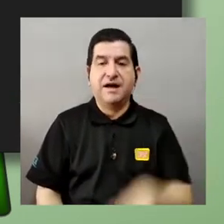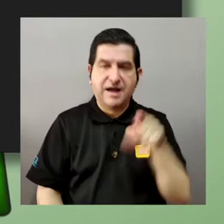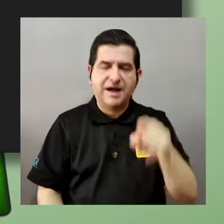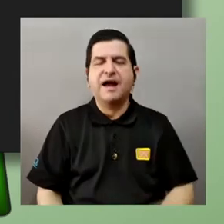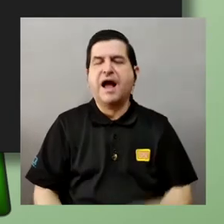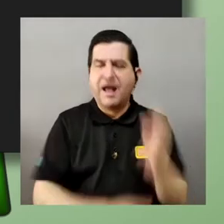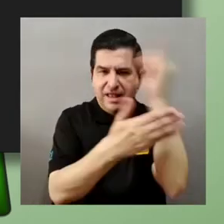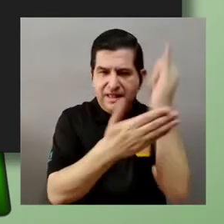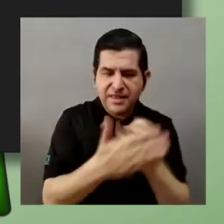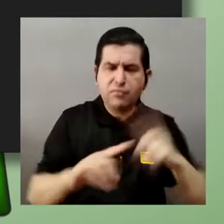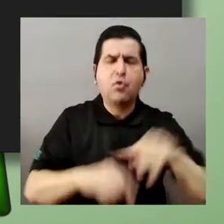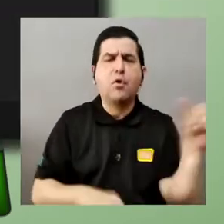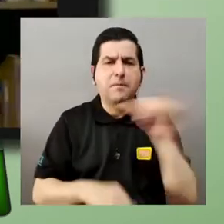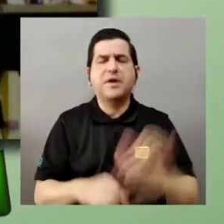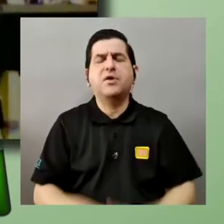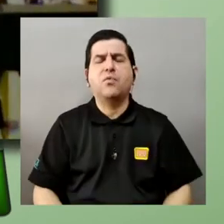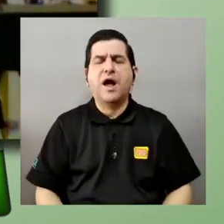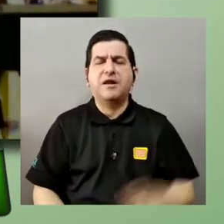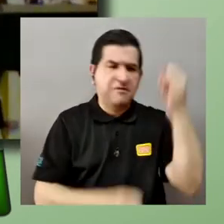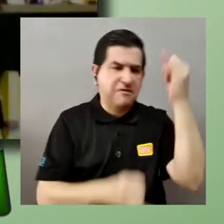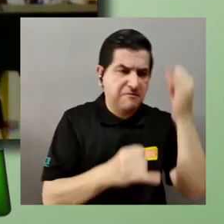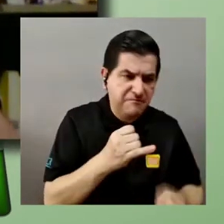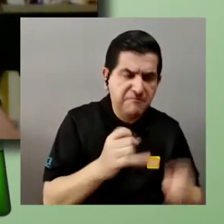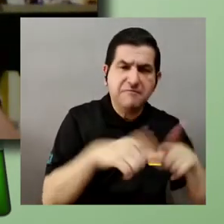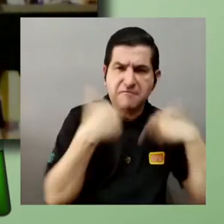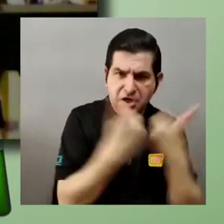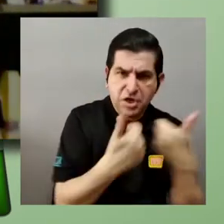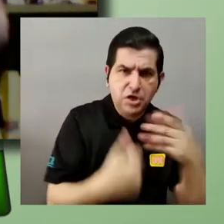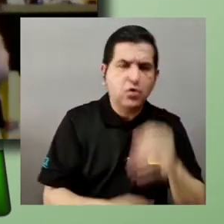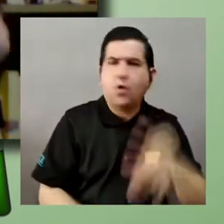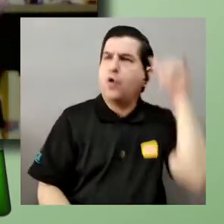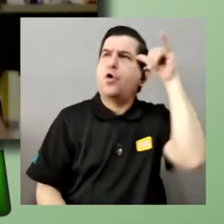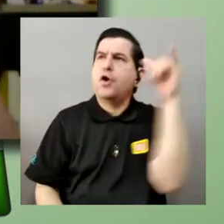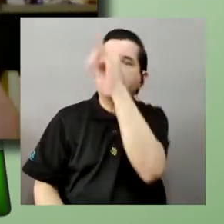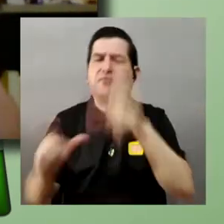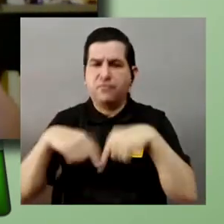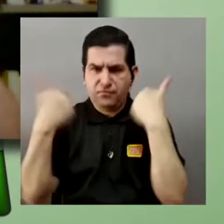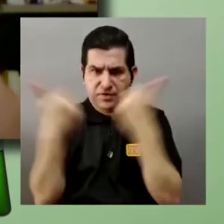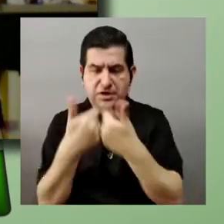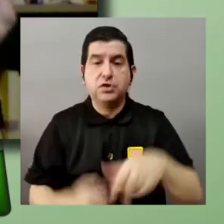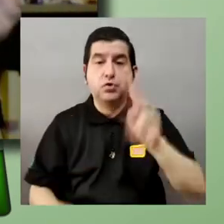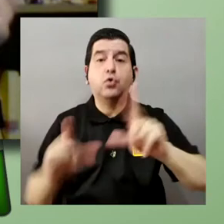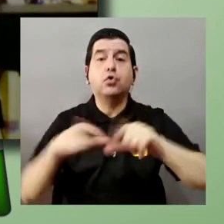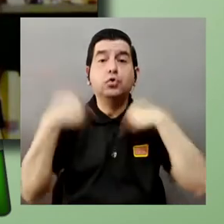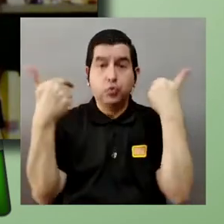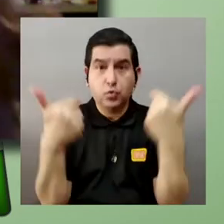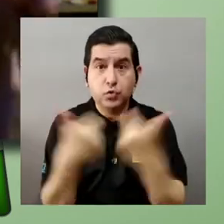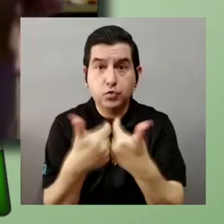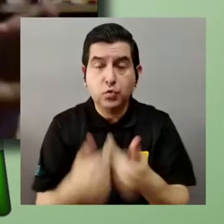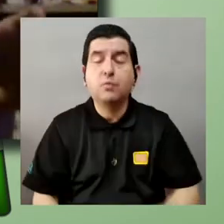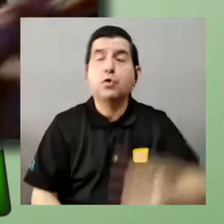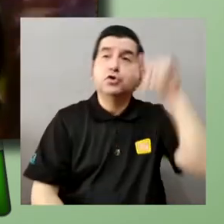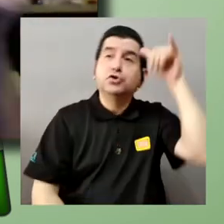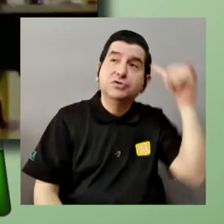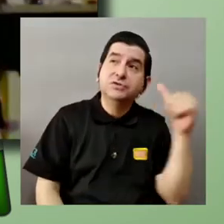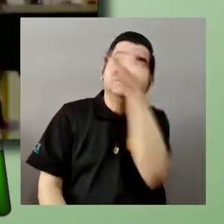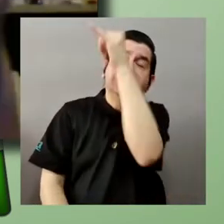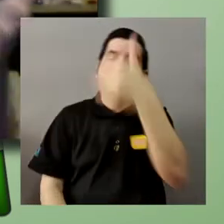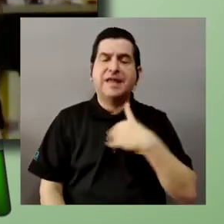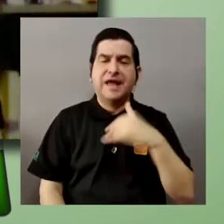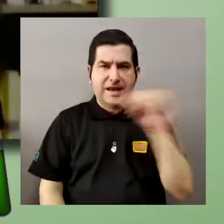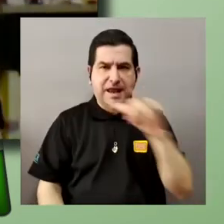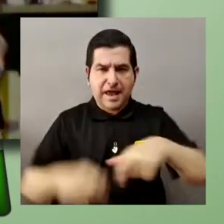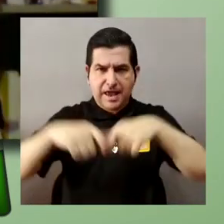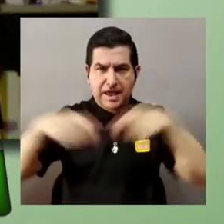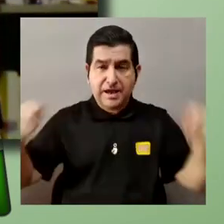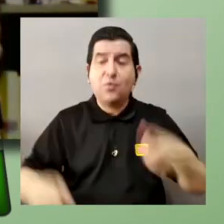mismo para infinitos podemos llegar y decir bueno podemos decir que dos conjuntos infinitos tienen el mismo tamaño si yo